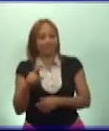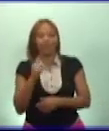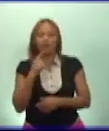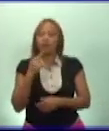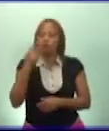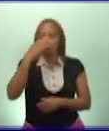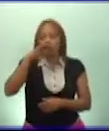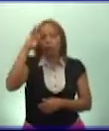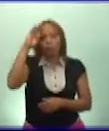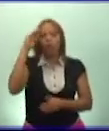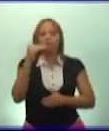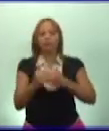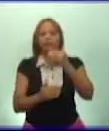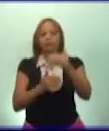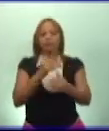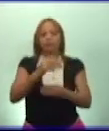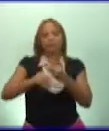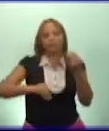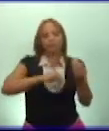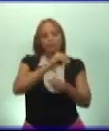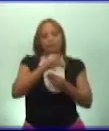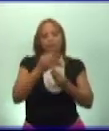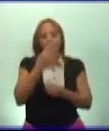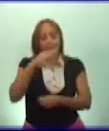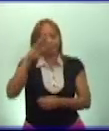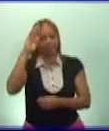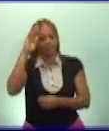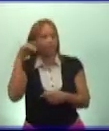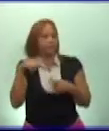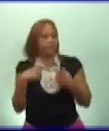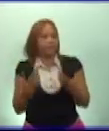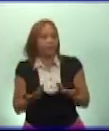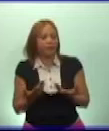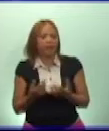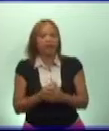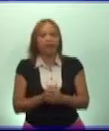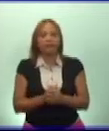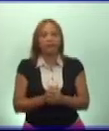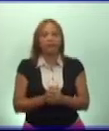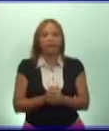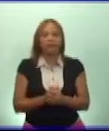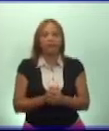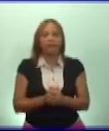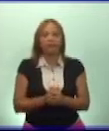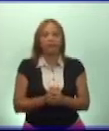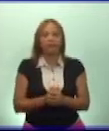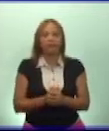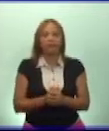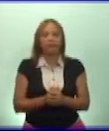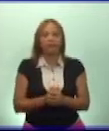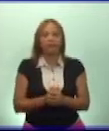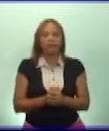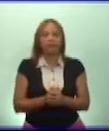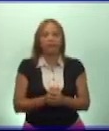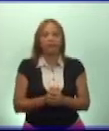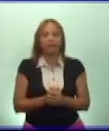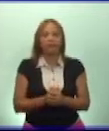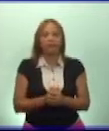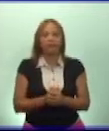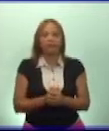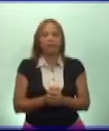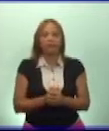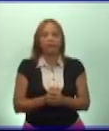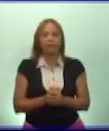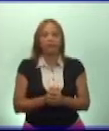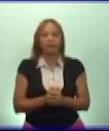notablemente en la transformación del país, para la cual contó durante los primeros 30 años